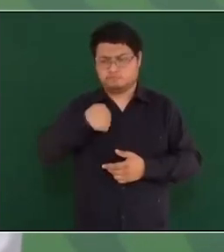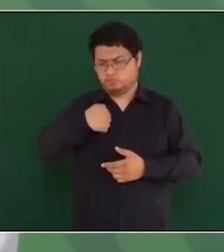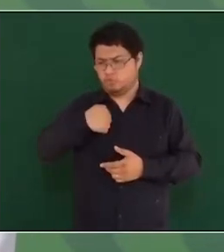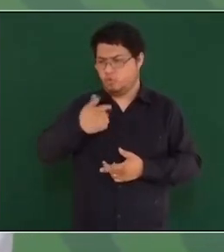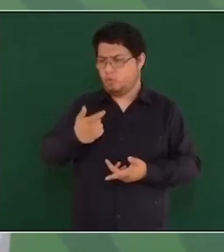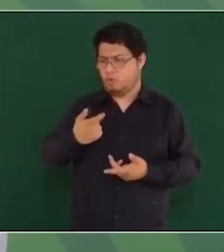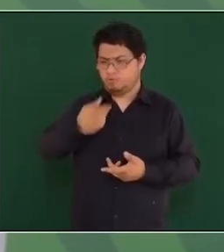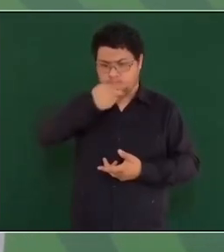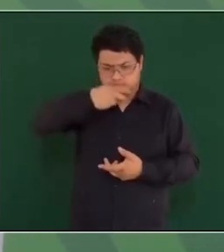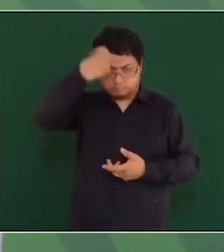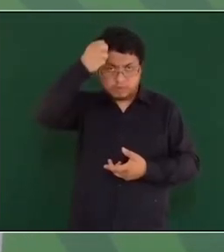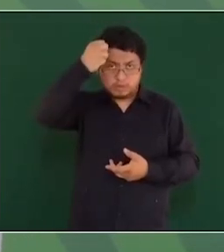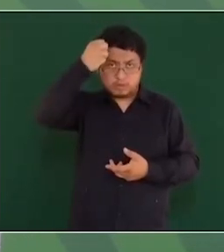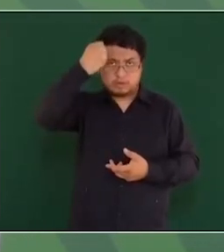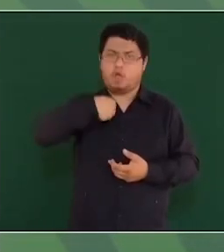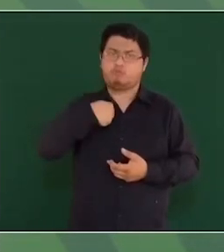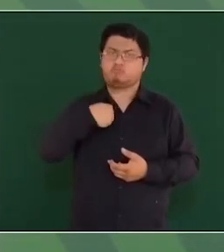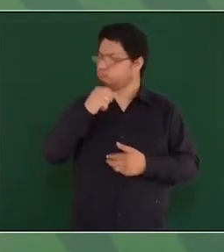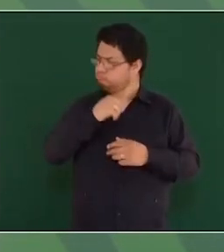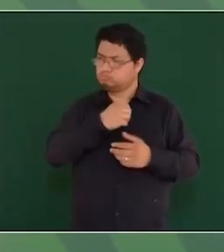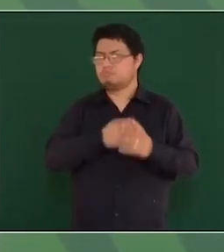candidatura, me voy.